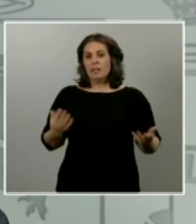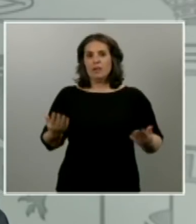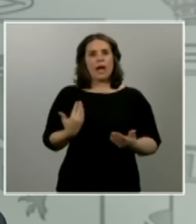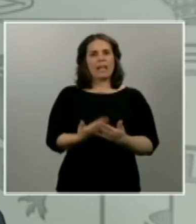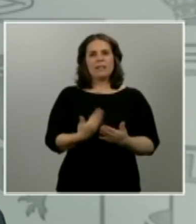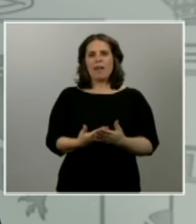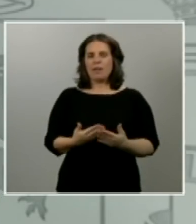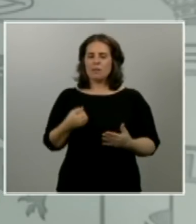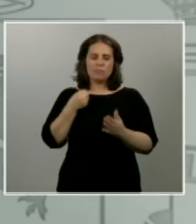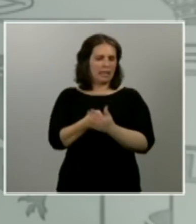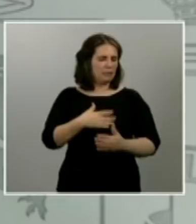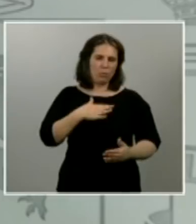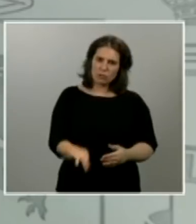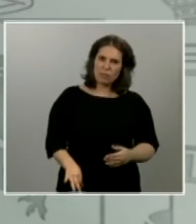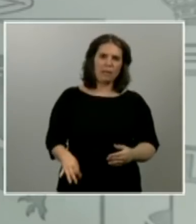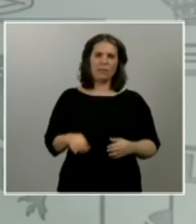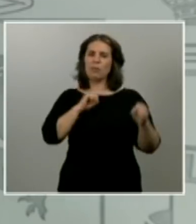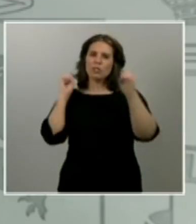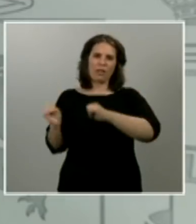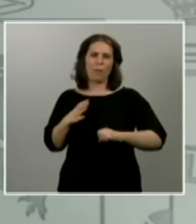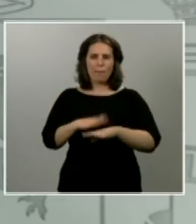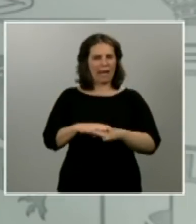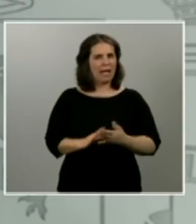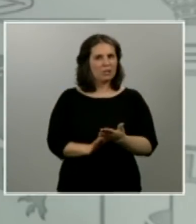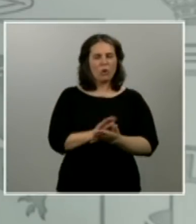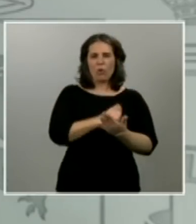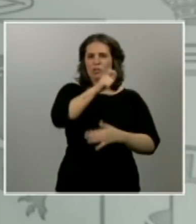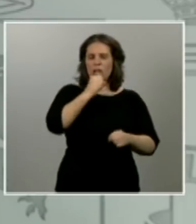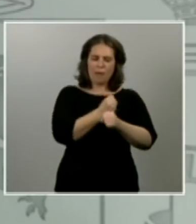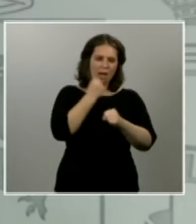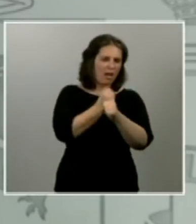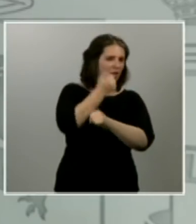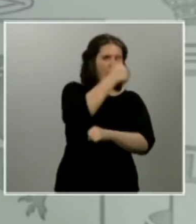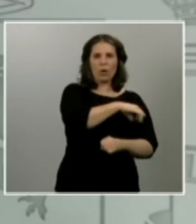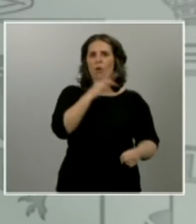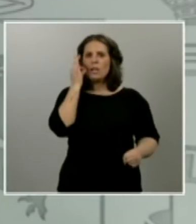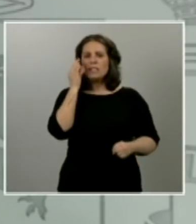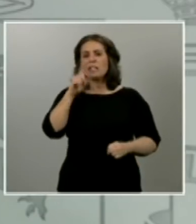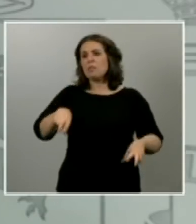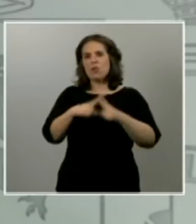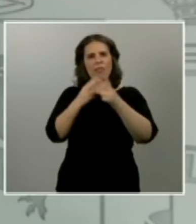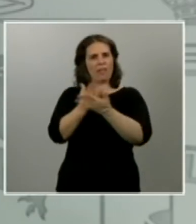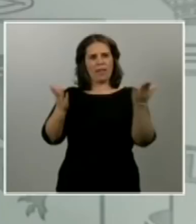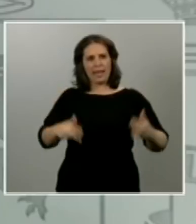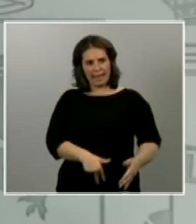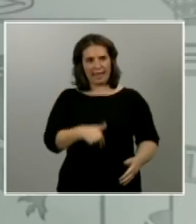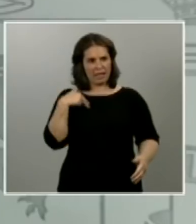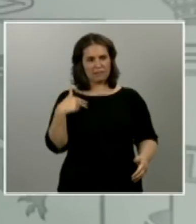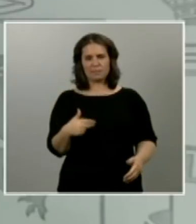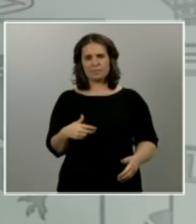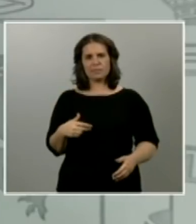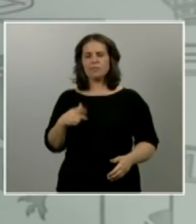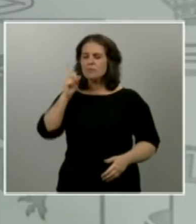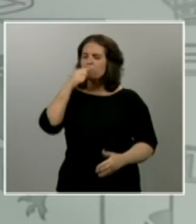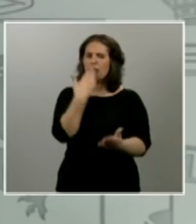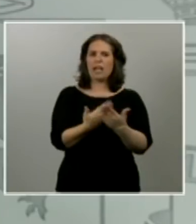ese material de protección para los trabajadores para las trabajadoras para el conjunto de la población en general y vamos a garantizar una cosa también muy importante